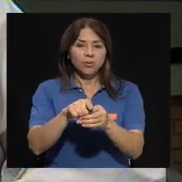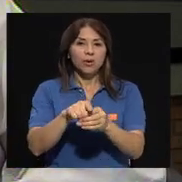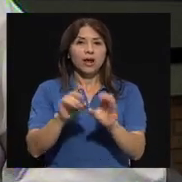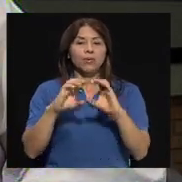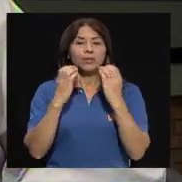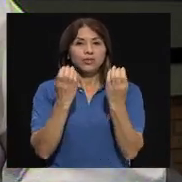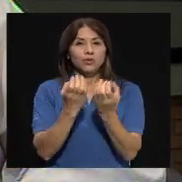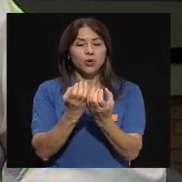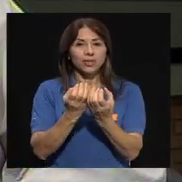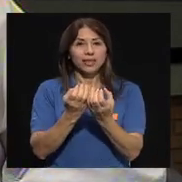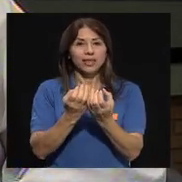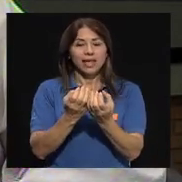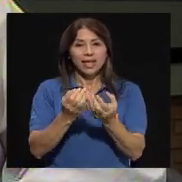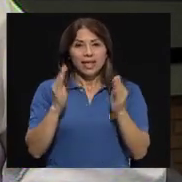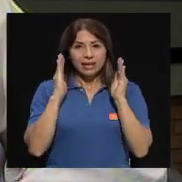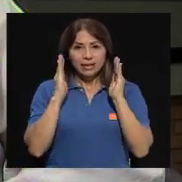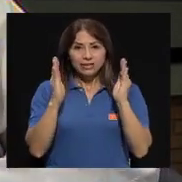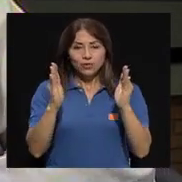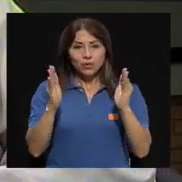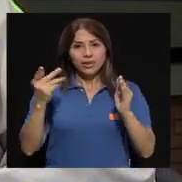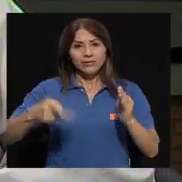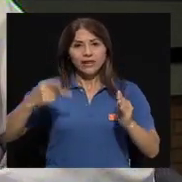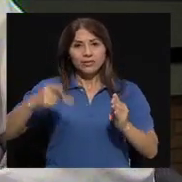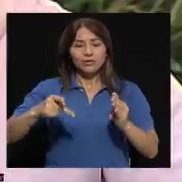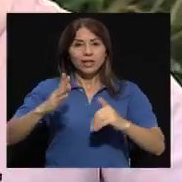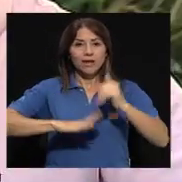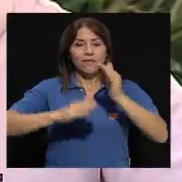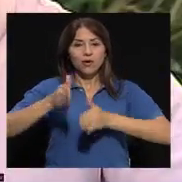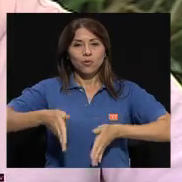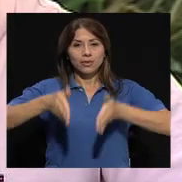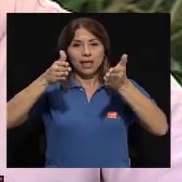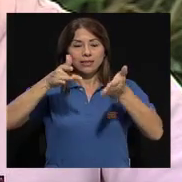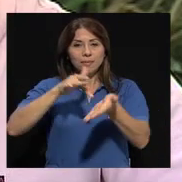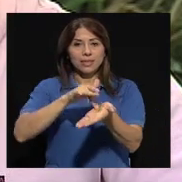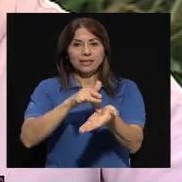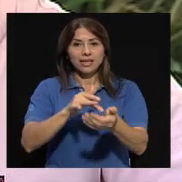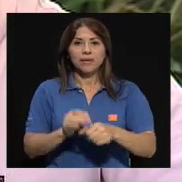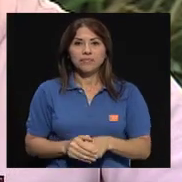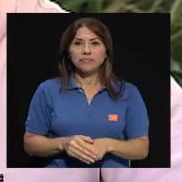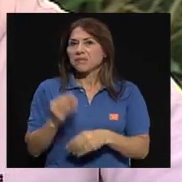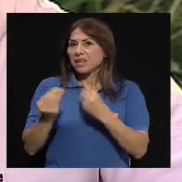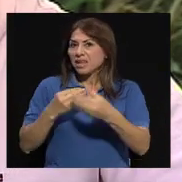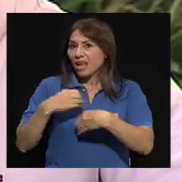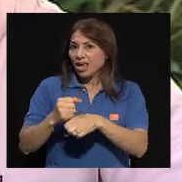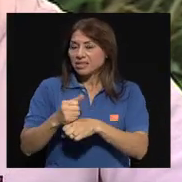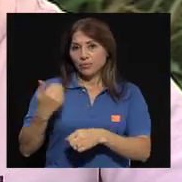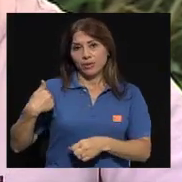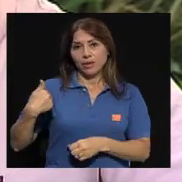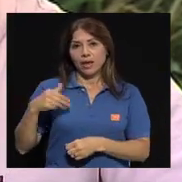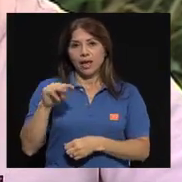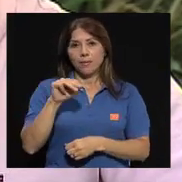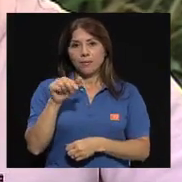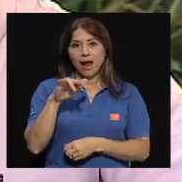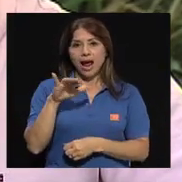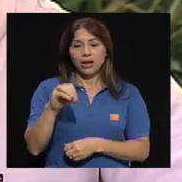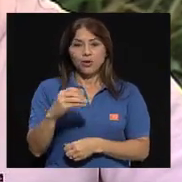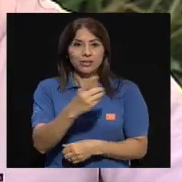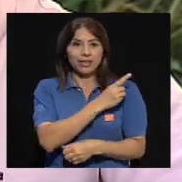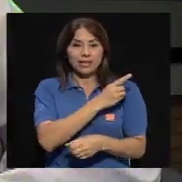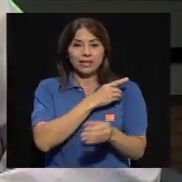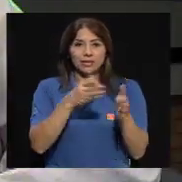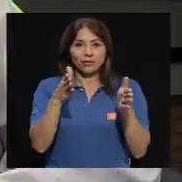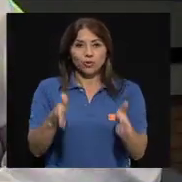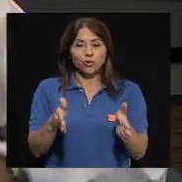Gestión de Heredos de la Facultad de Medicina. ¿Y qué acciones desarrollan ellos? Bueno, don Mario es uno de los encargados, director,